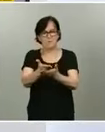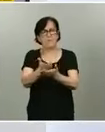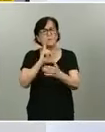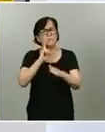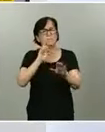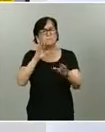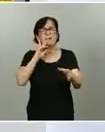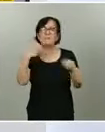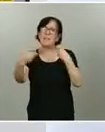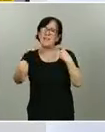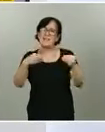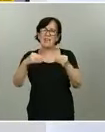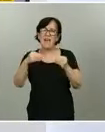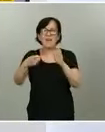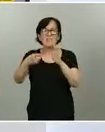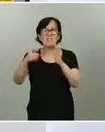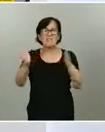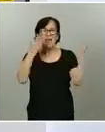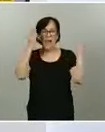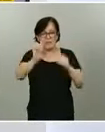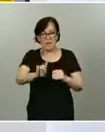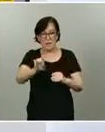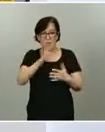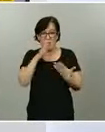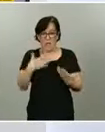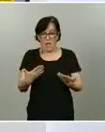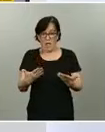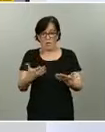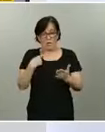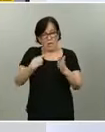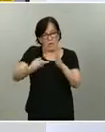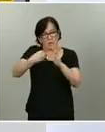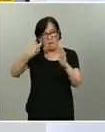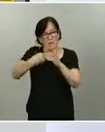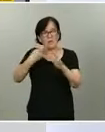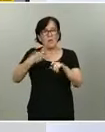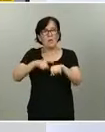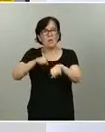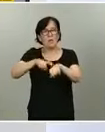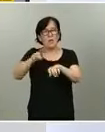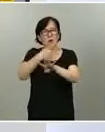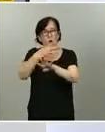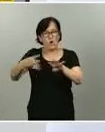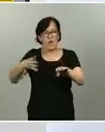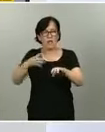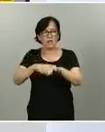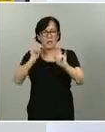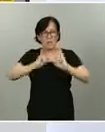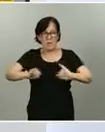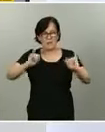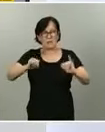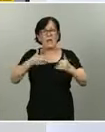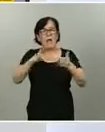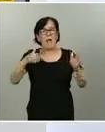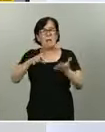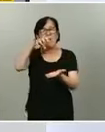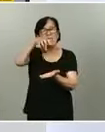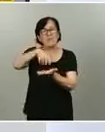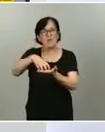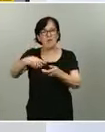la fase 1 en la que se está suprimiendo los horarios de paseos y permitiendo la apertura de centros comerciales. ¿Cómo valora